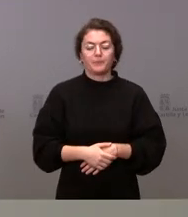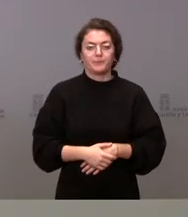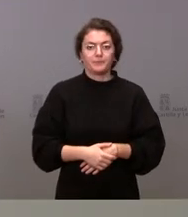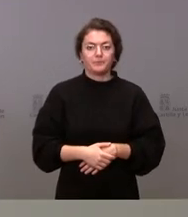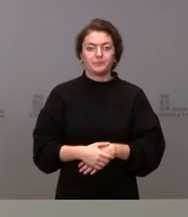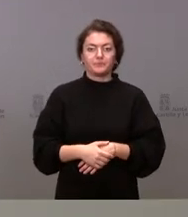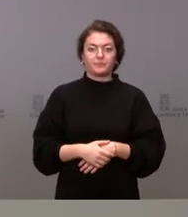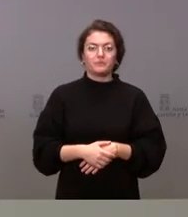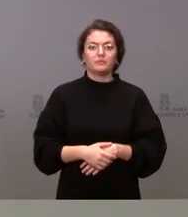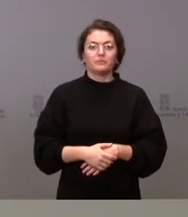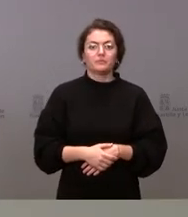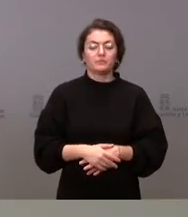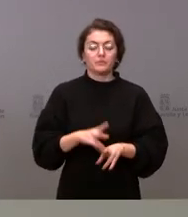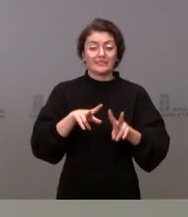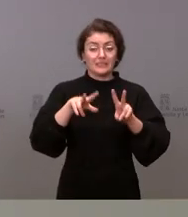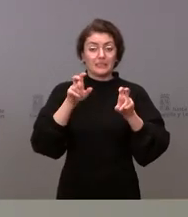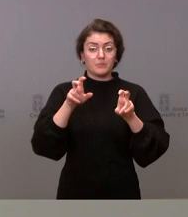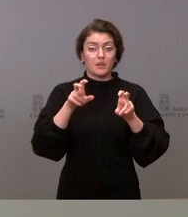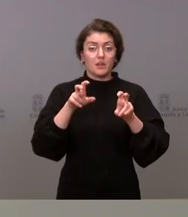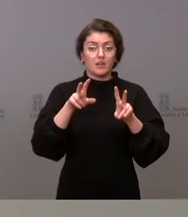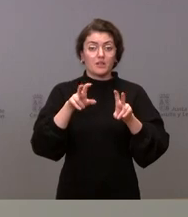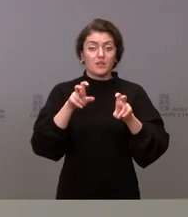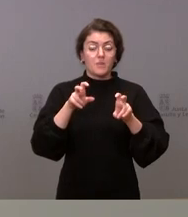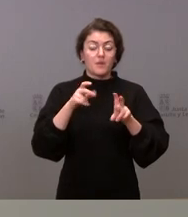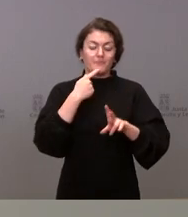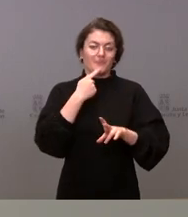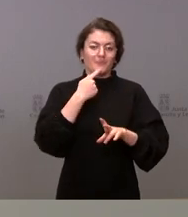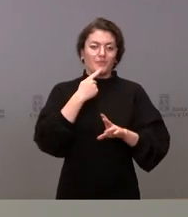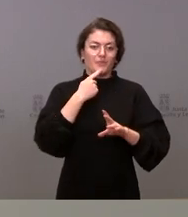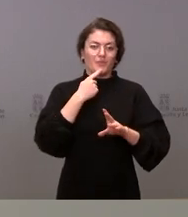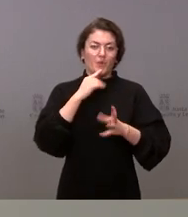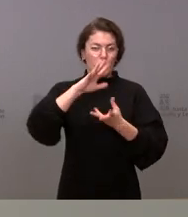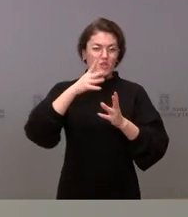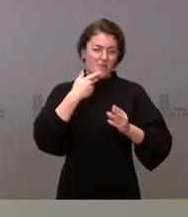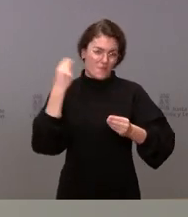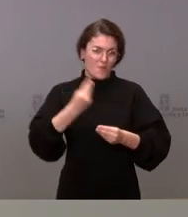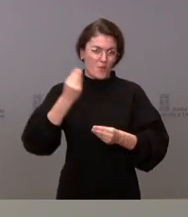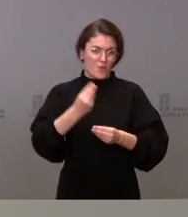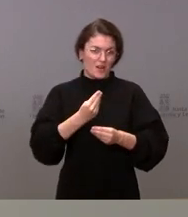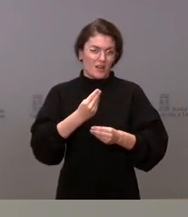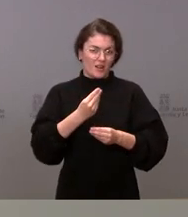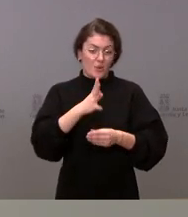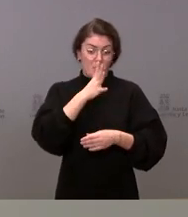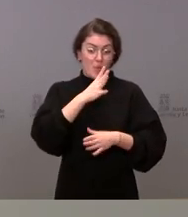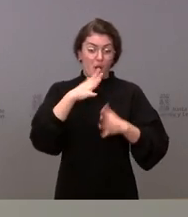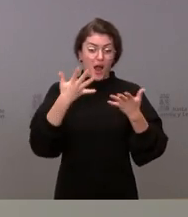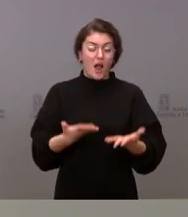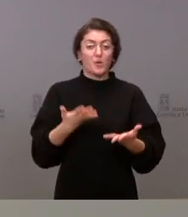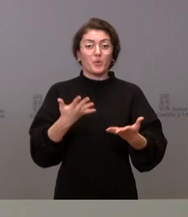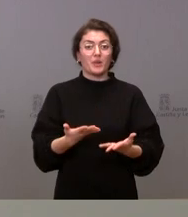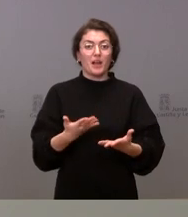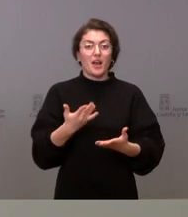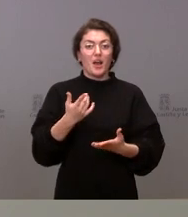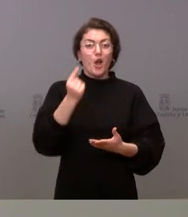En relación a… Hay una muy buena noticia con respecto a las anteriores, y es que ahora mismo hay dosis